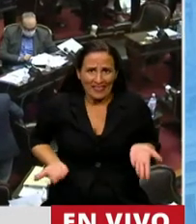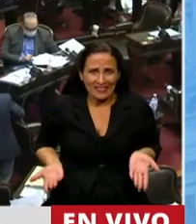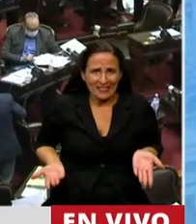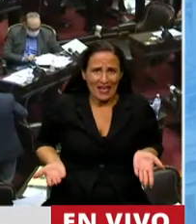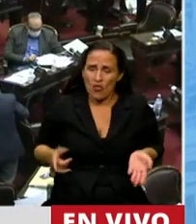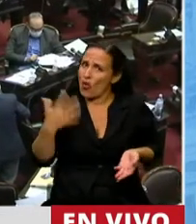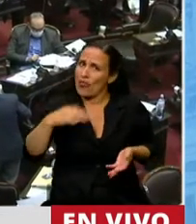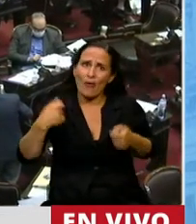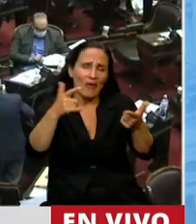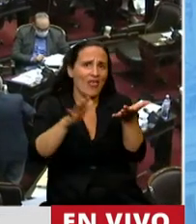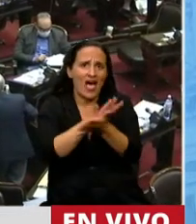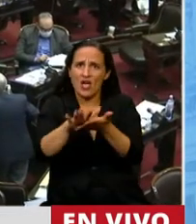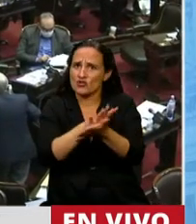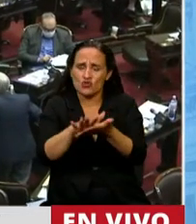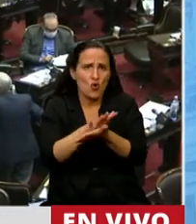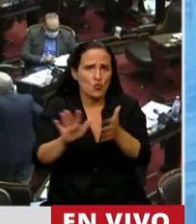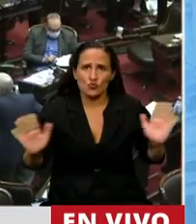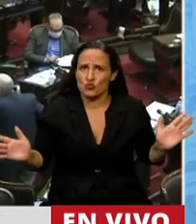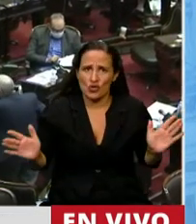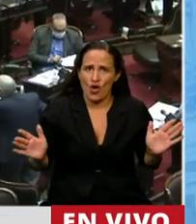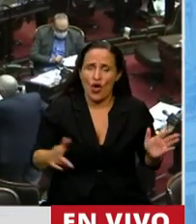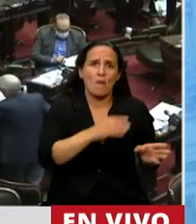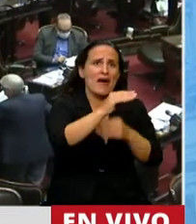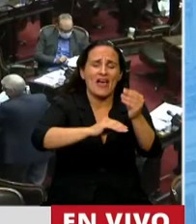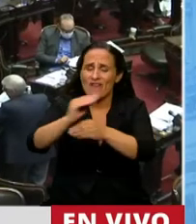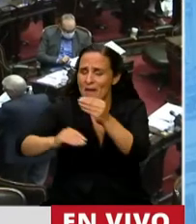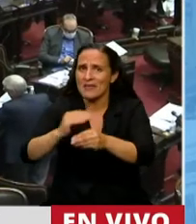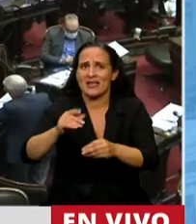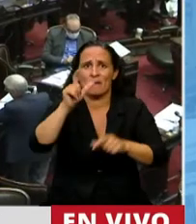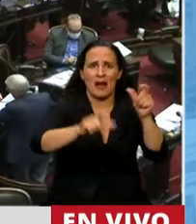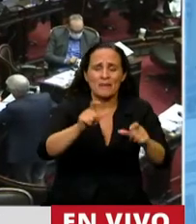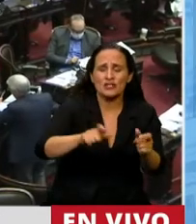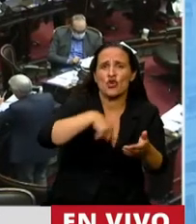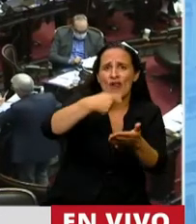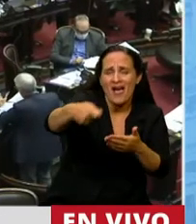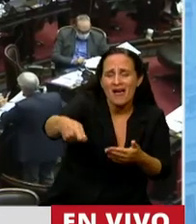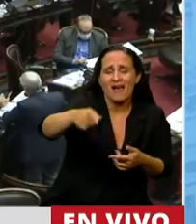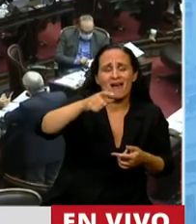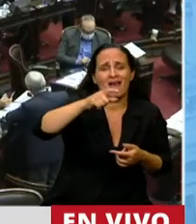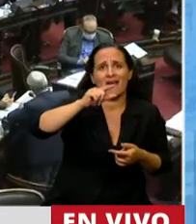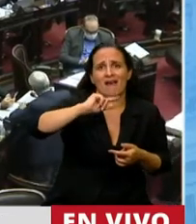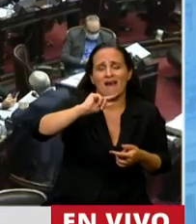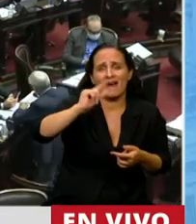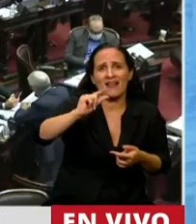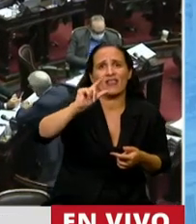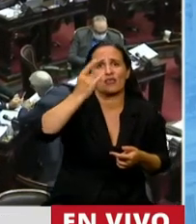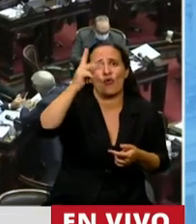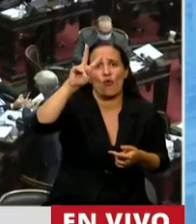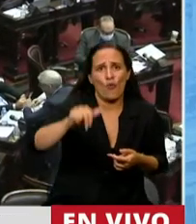una solución a las familias, a los hipotecados UBA y plantear verdaderamente un plan